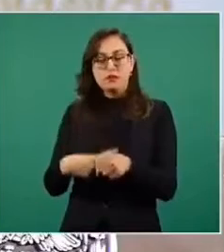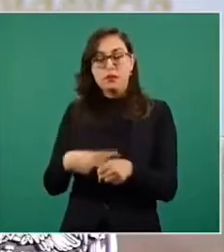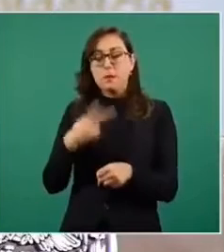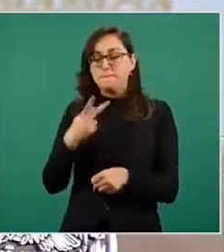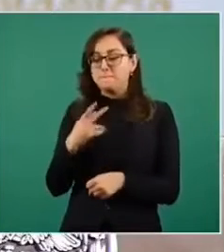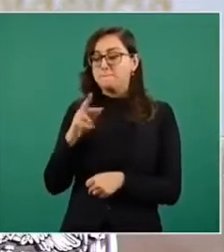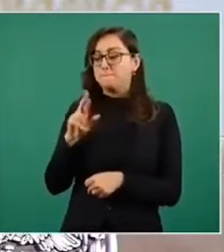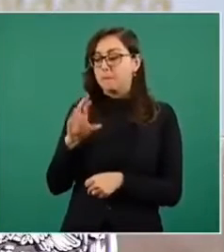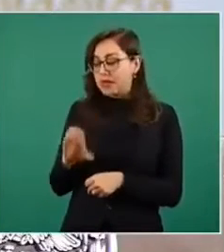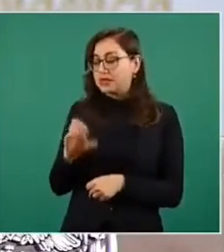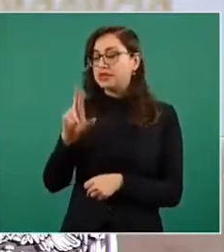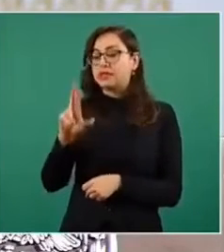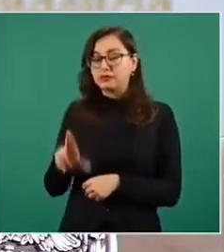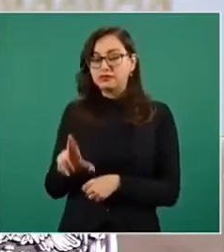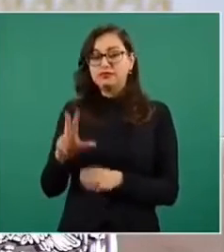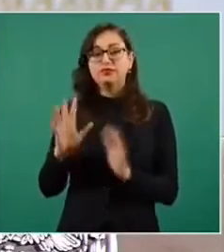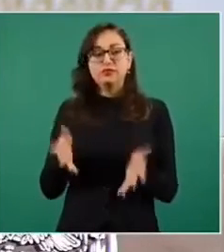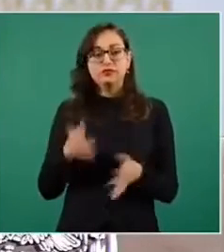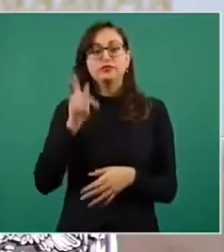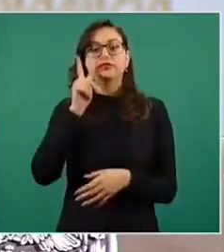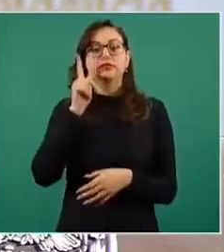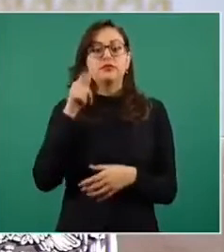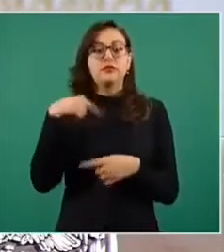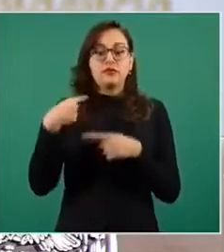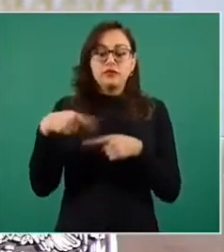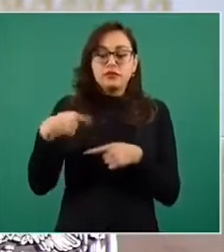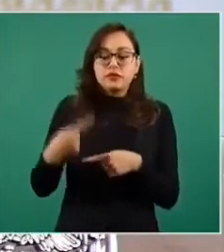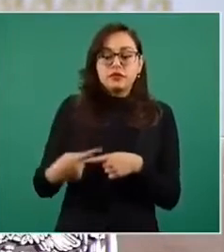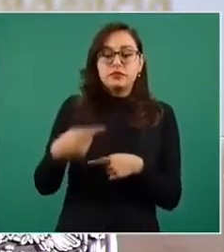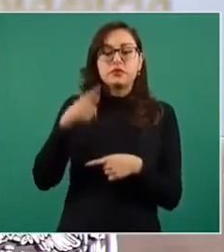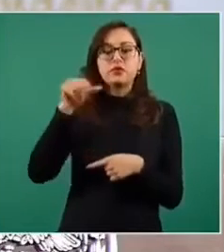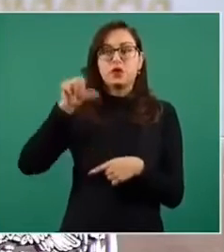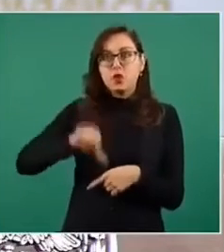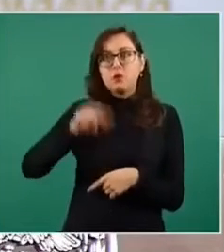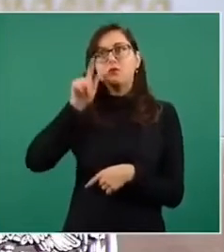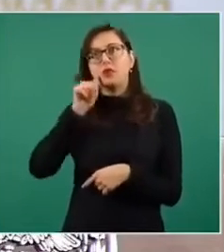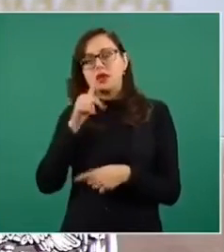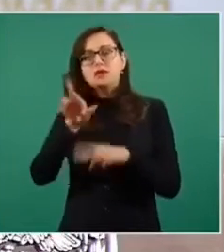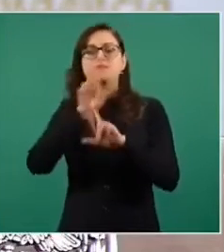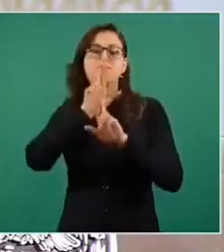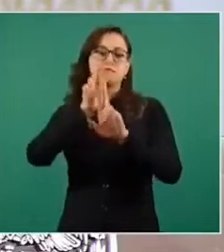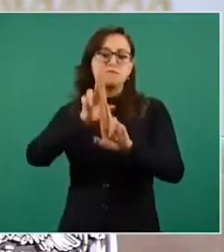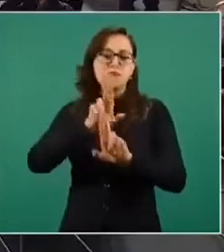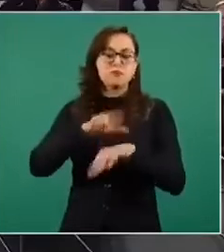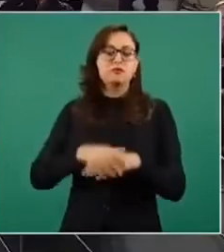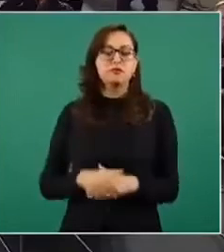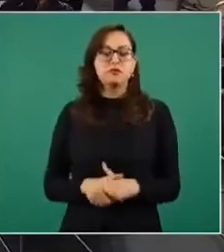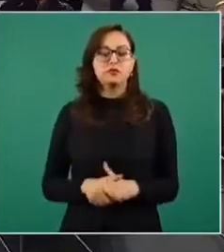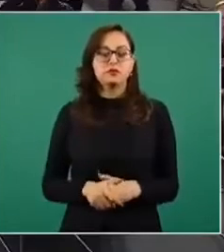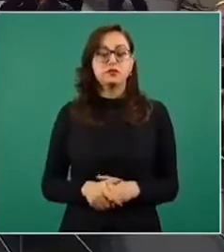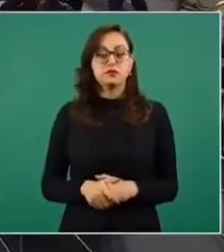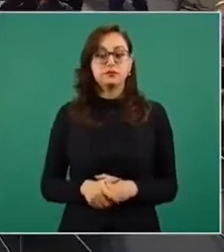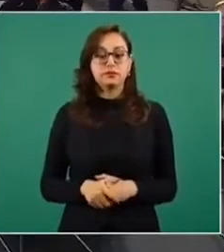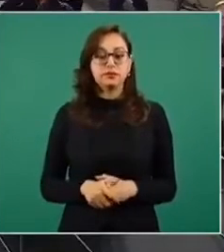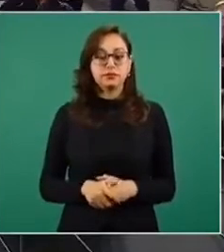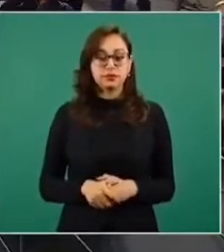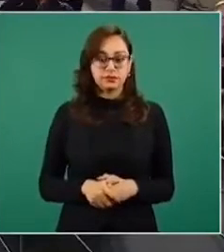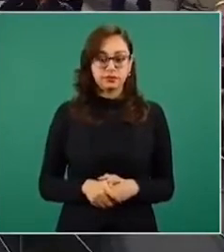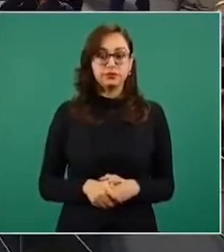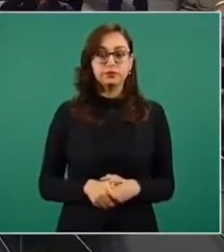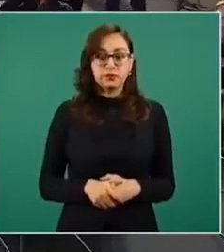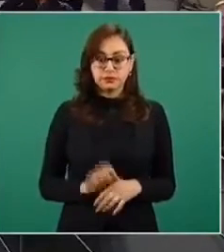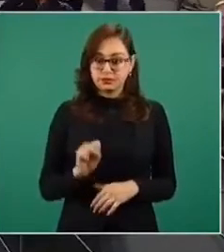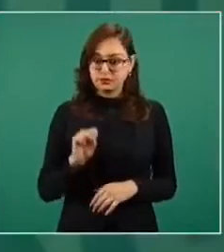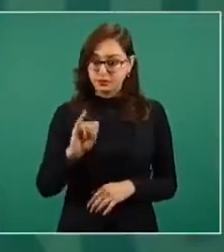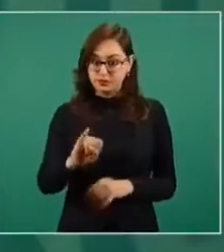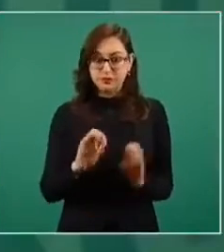Bueno, pues Olga Sánchez Cordero informa justamente que el presidente Andrés Manuel López Obrador se encuentra bien de salud. Así